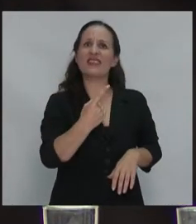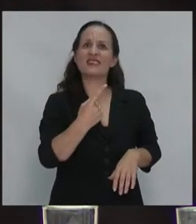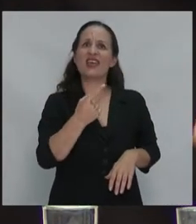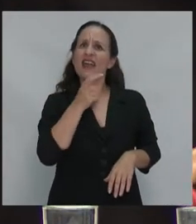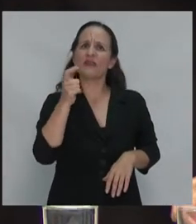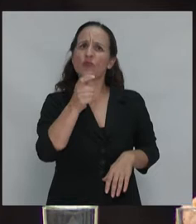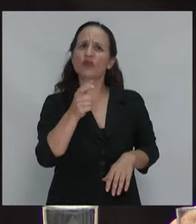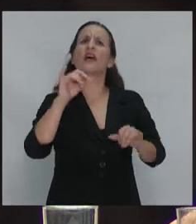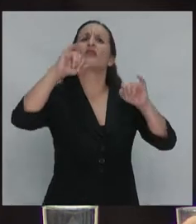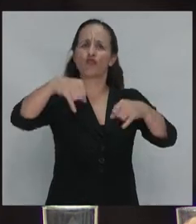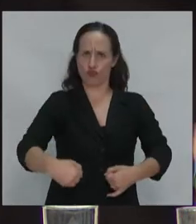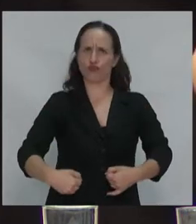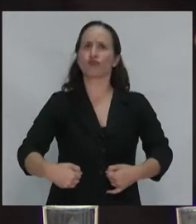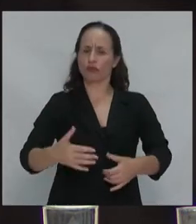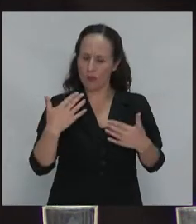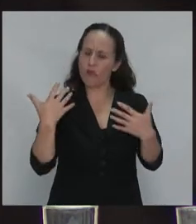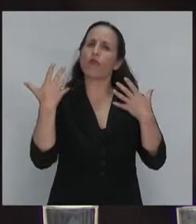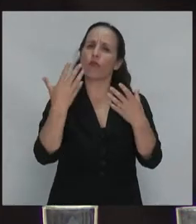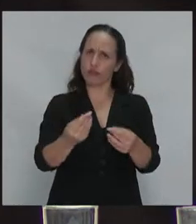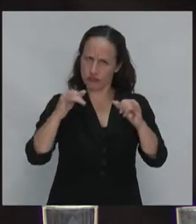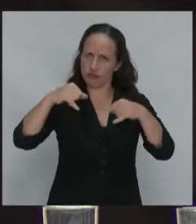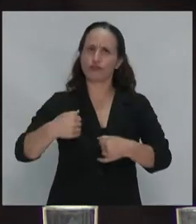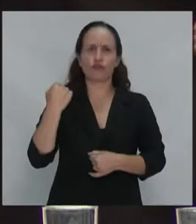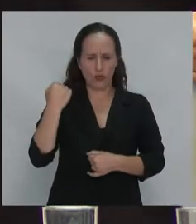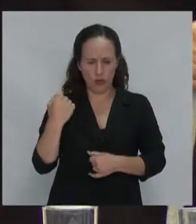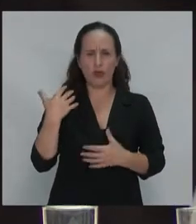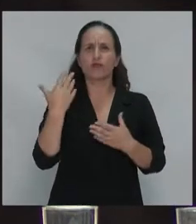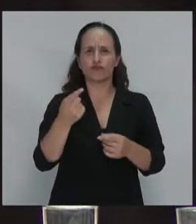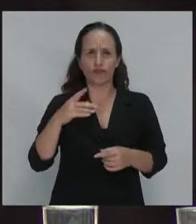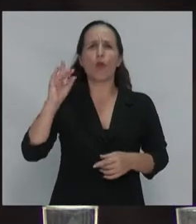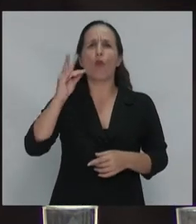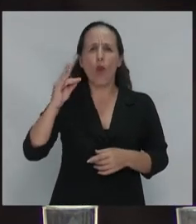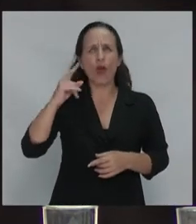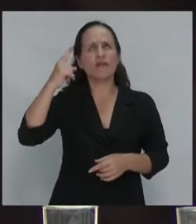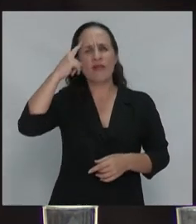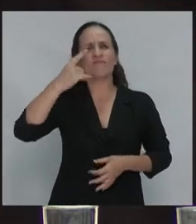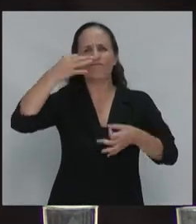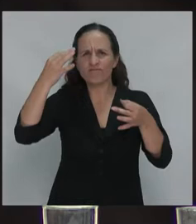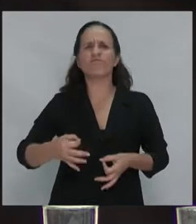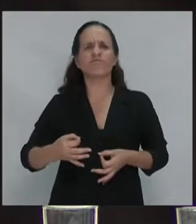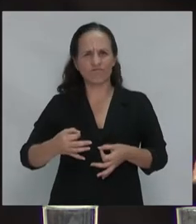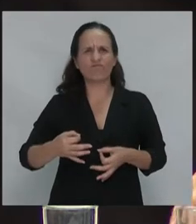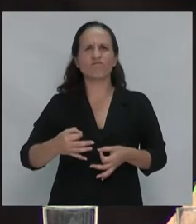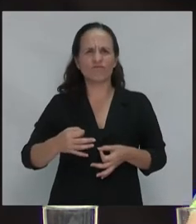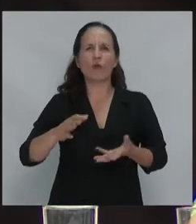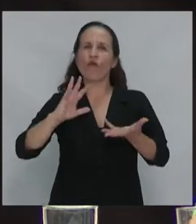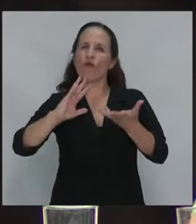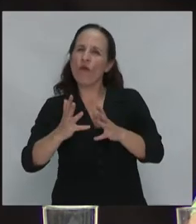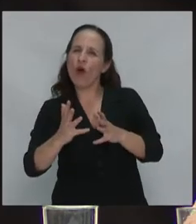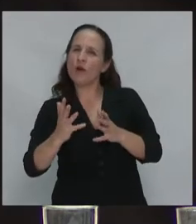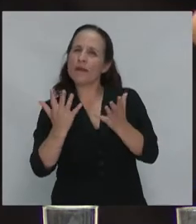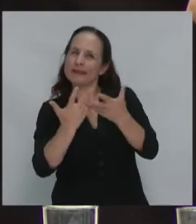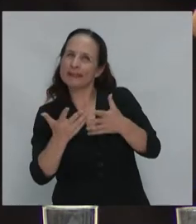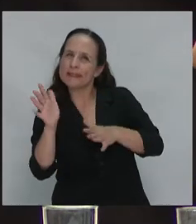sí, puede ayudar. Desde Bolivia les decimos que con un modelo económico